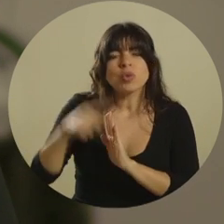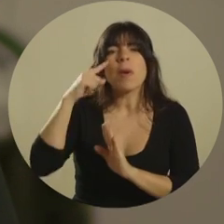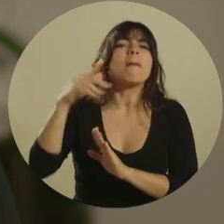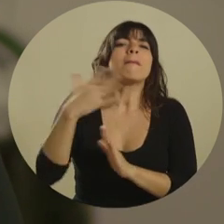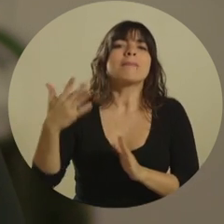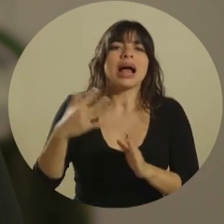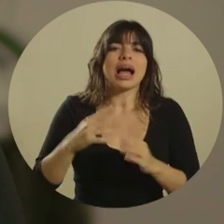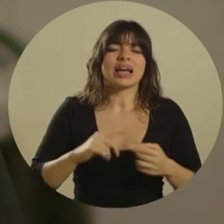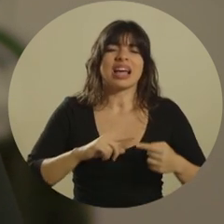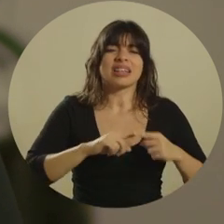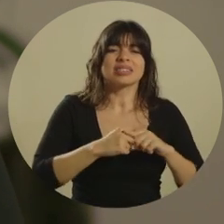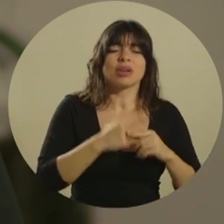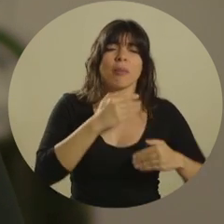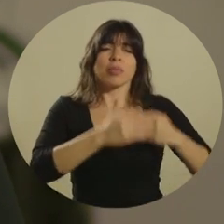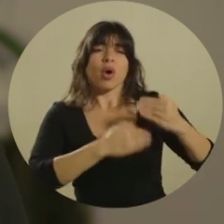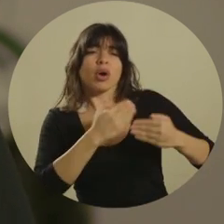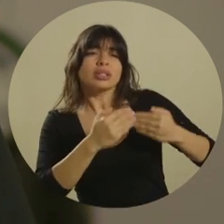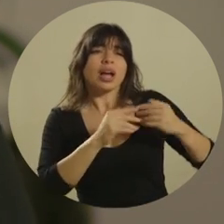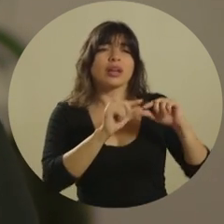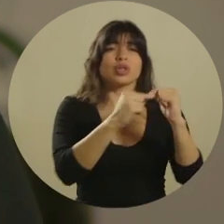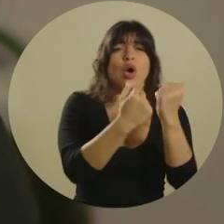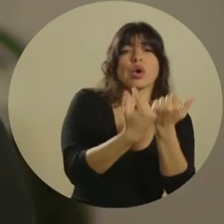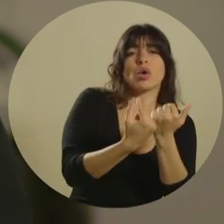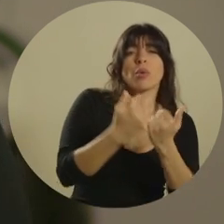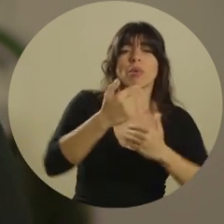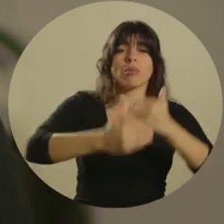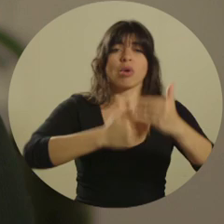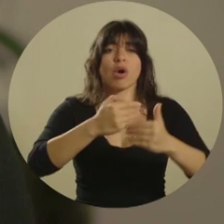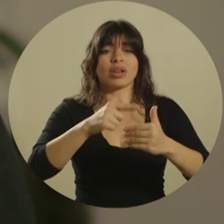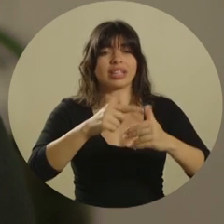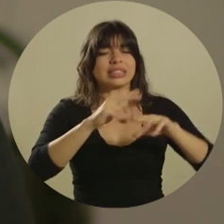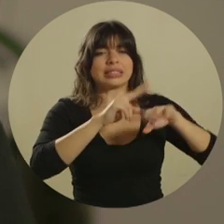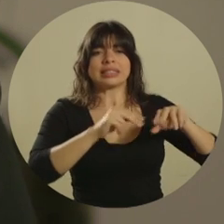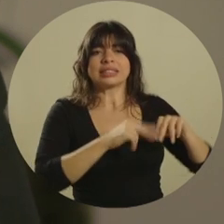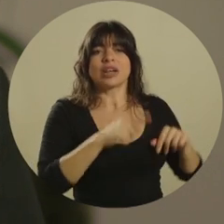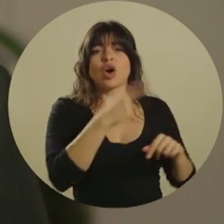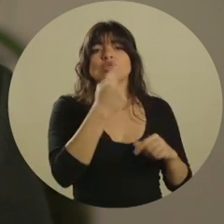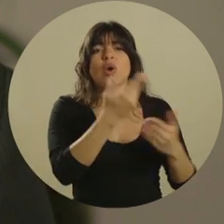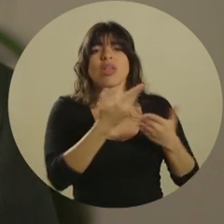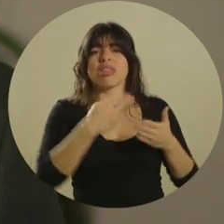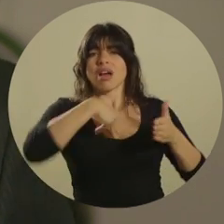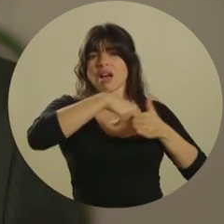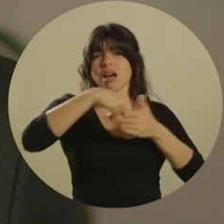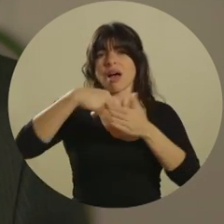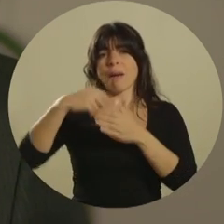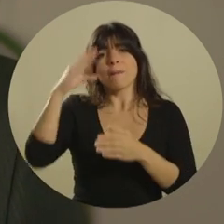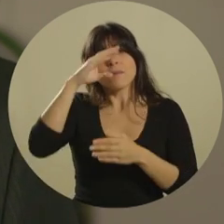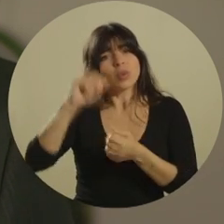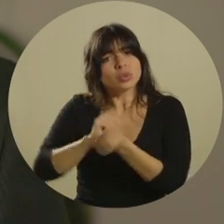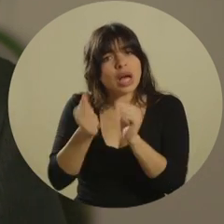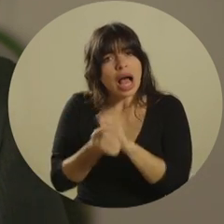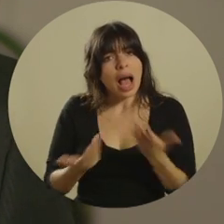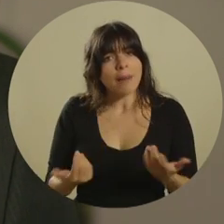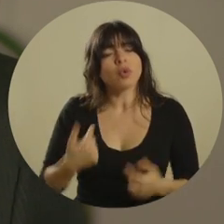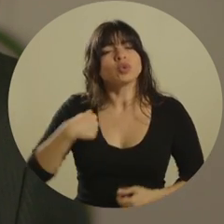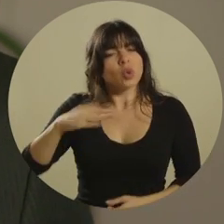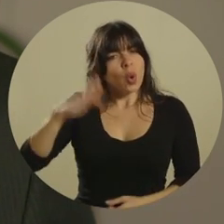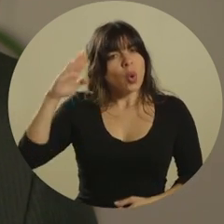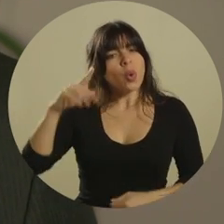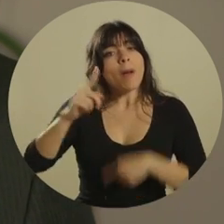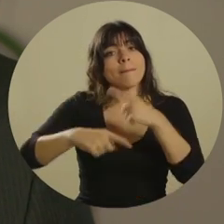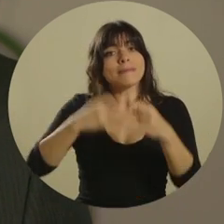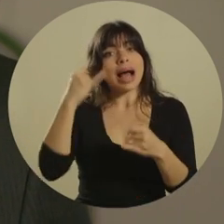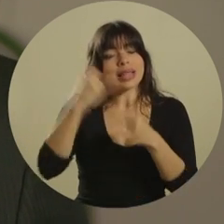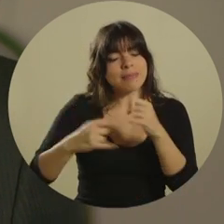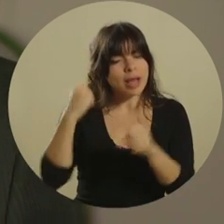para combatir la indolencia burocrática, gremial o fáctica que prefiere obstaculizar a transformar. Juro